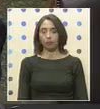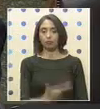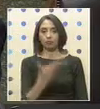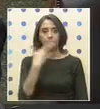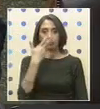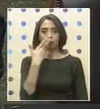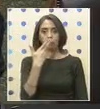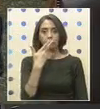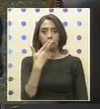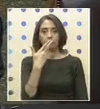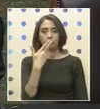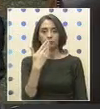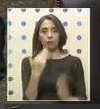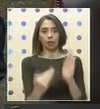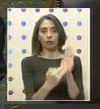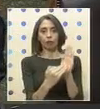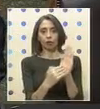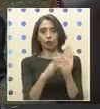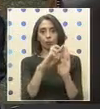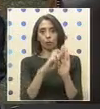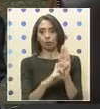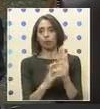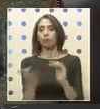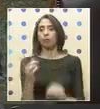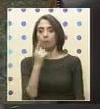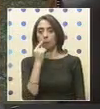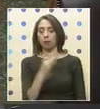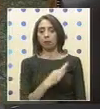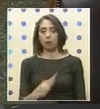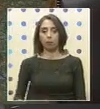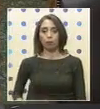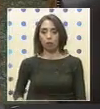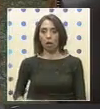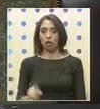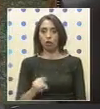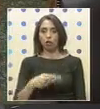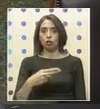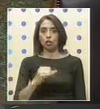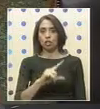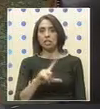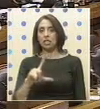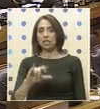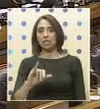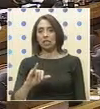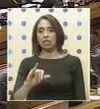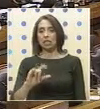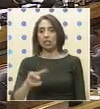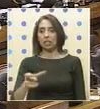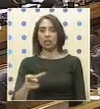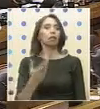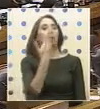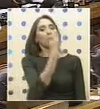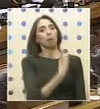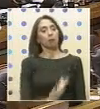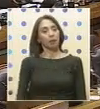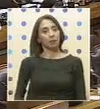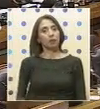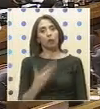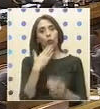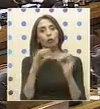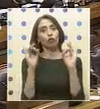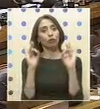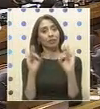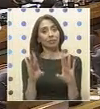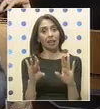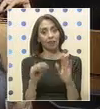La palabra para hablar a favor del diputado, el señor Marcelo Schelling tiene la palabra. Presidente, cuando se instituyó